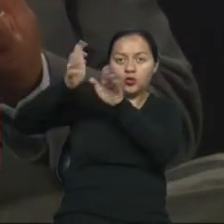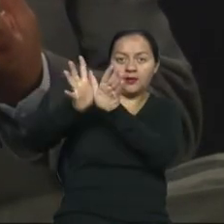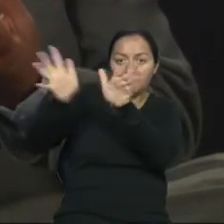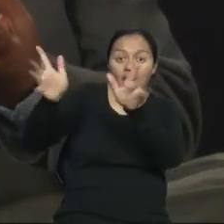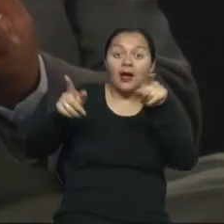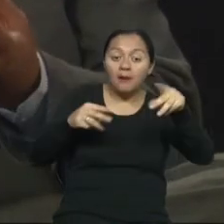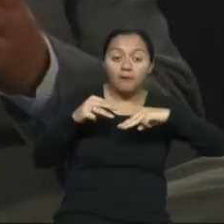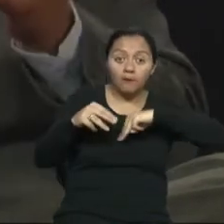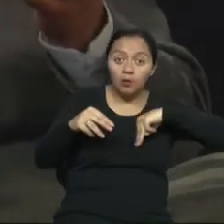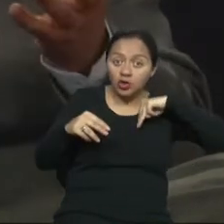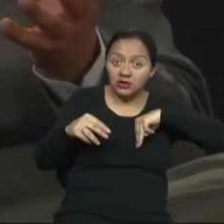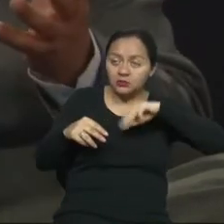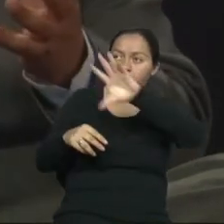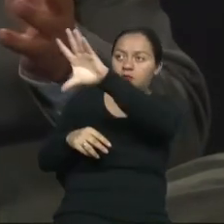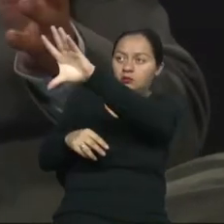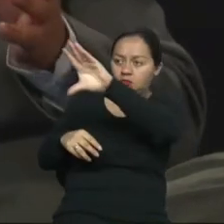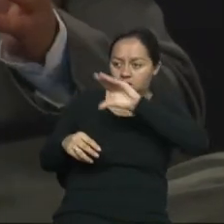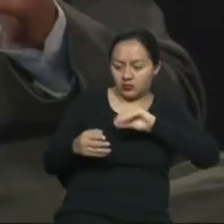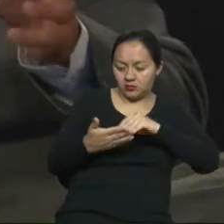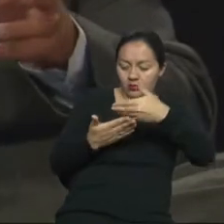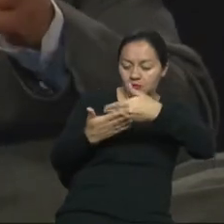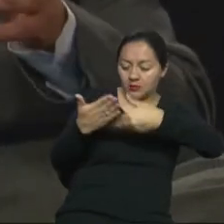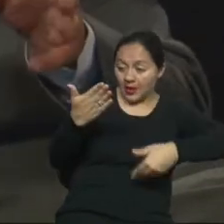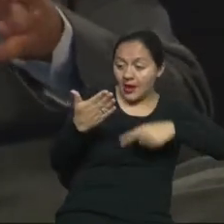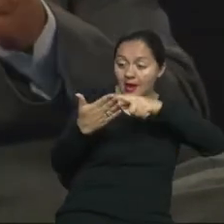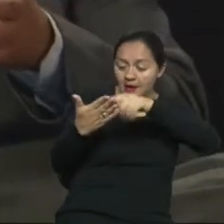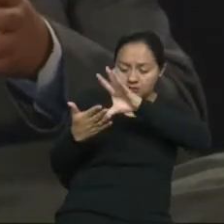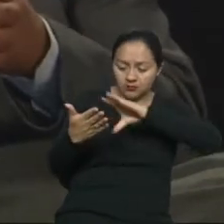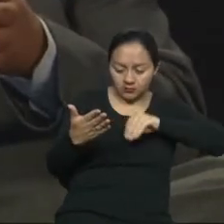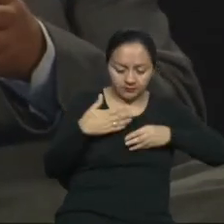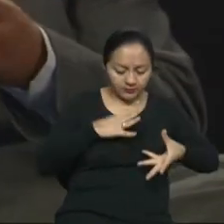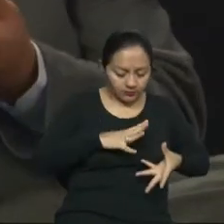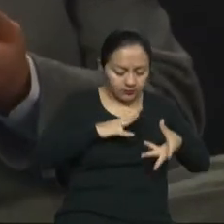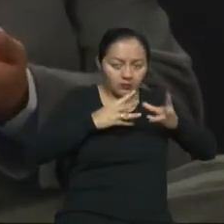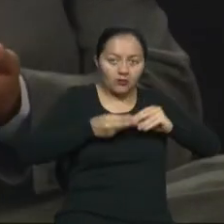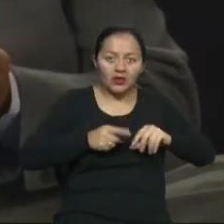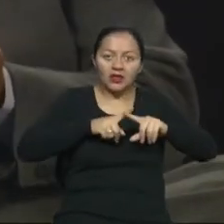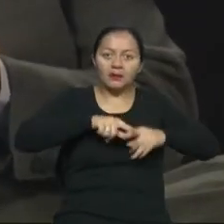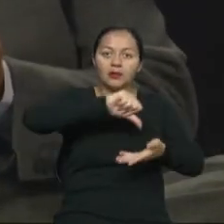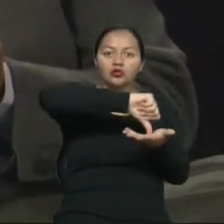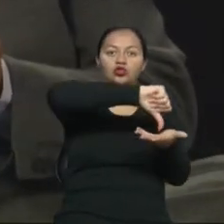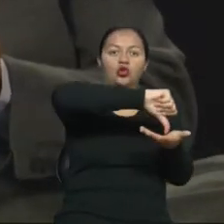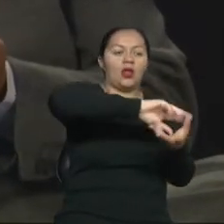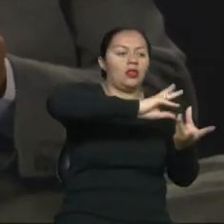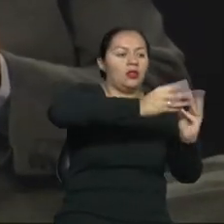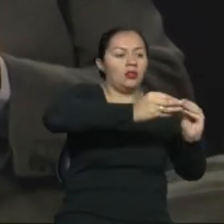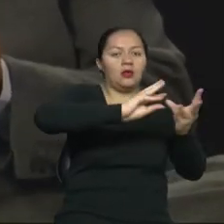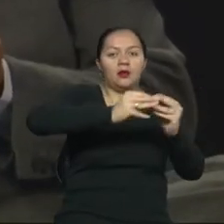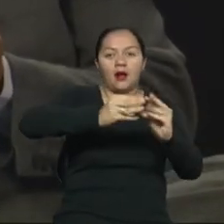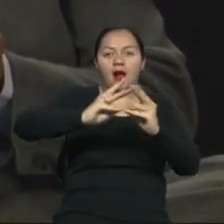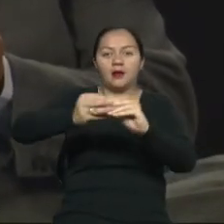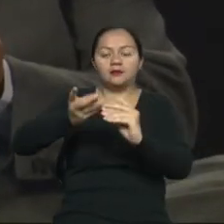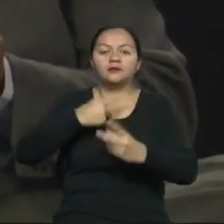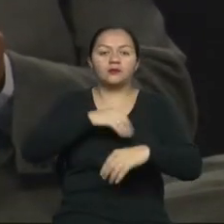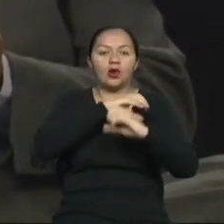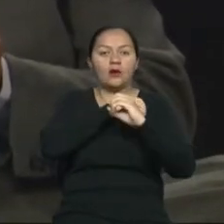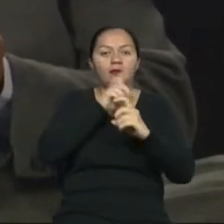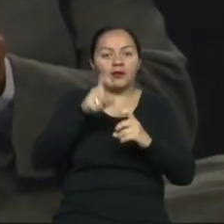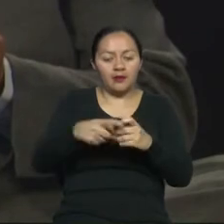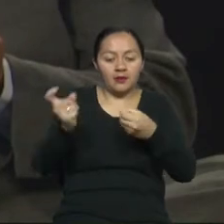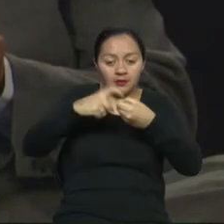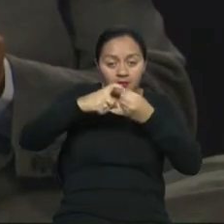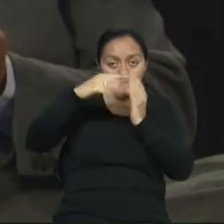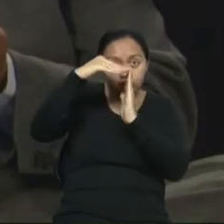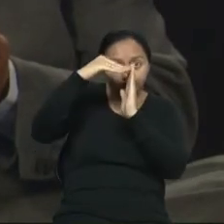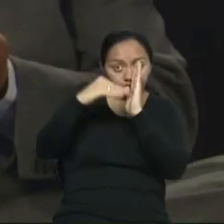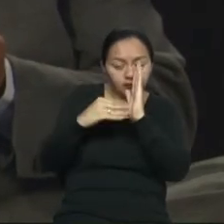actualizar sus ordenanzas sobre discapacidad o accesibilidad, como las llaman a nivel nacional, pero de manera obligatoria incorporar todos